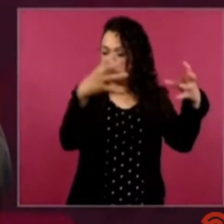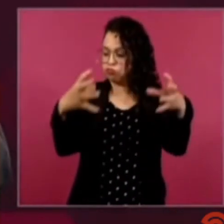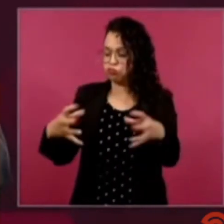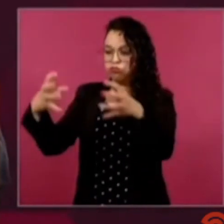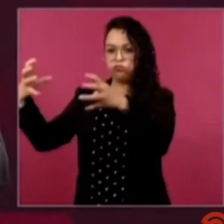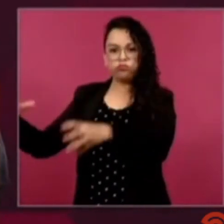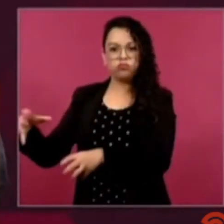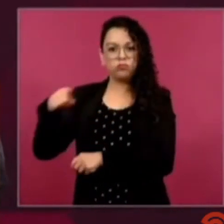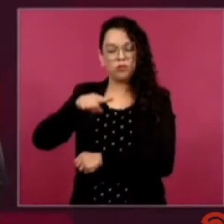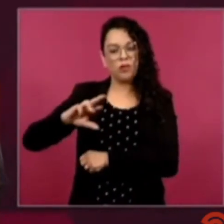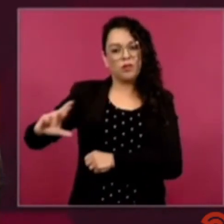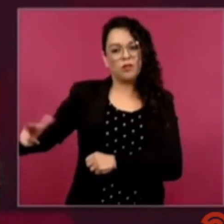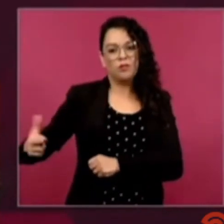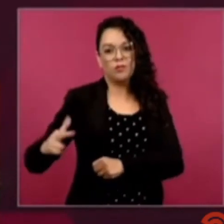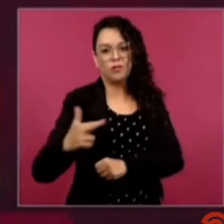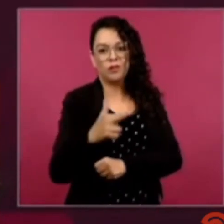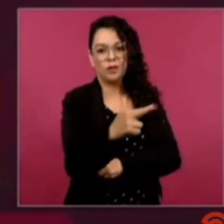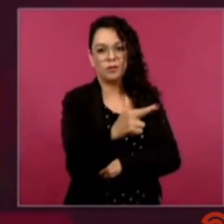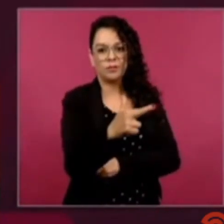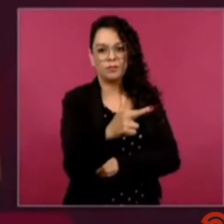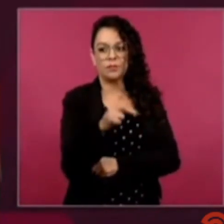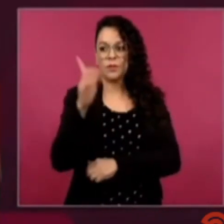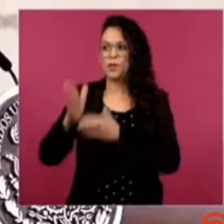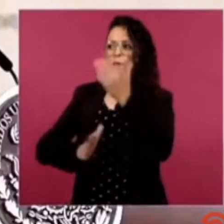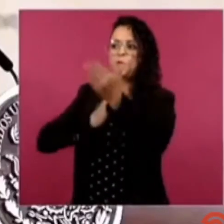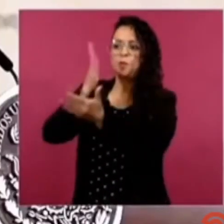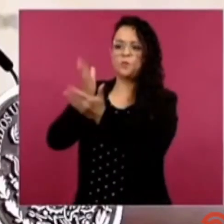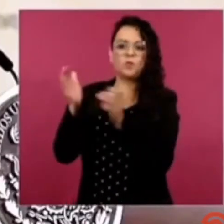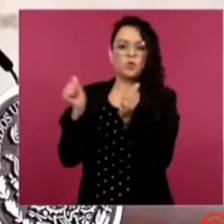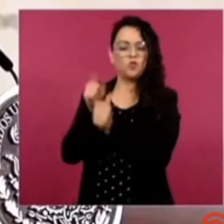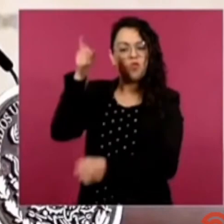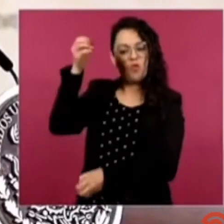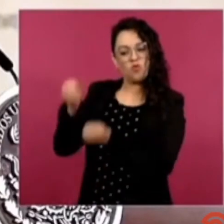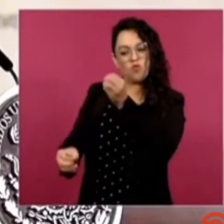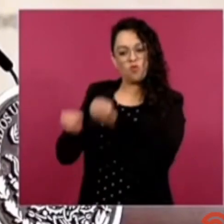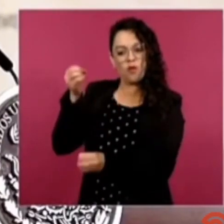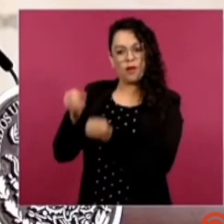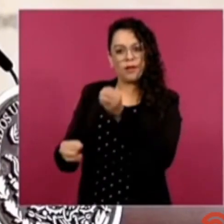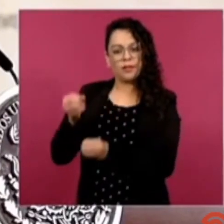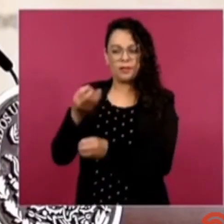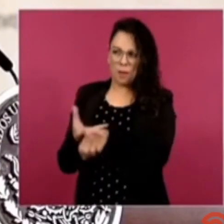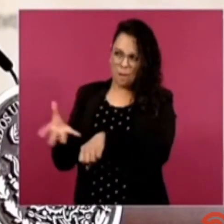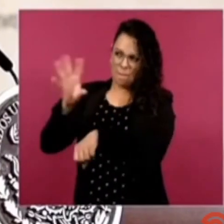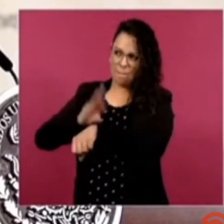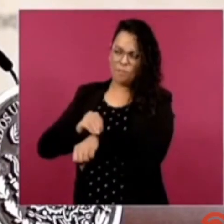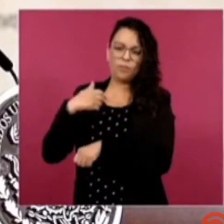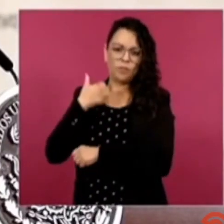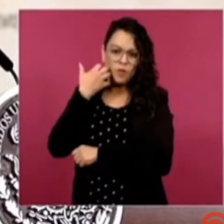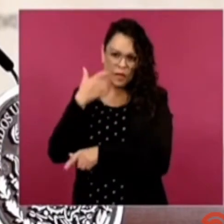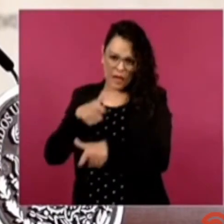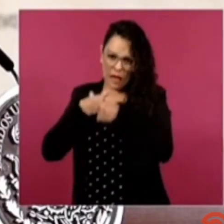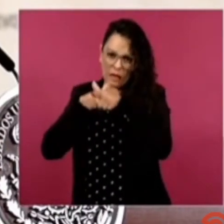para que le permitan mantener las boyas,